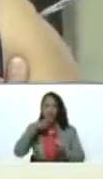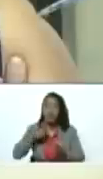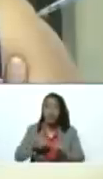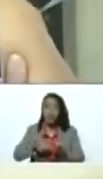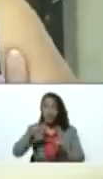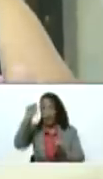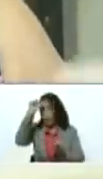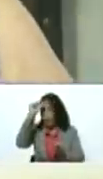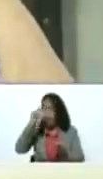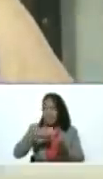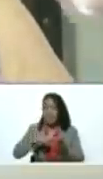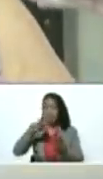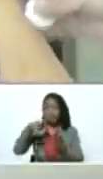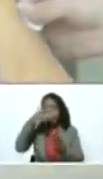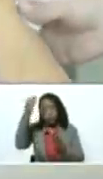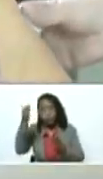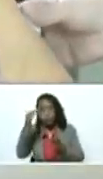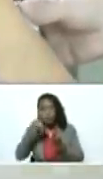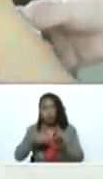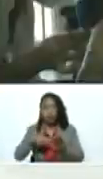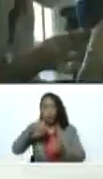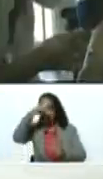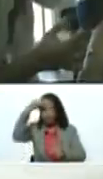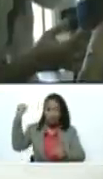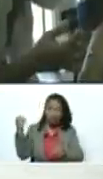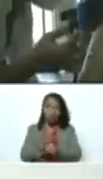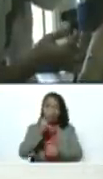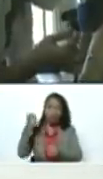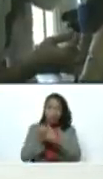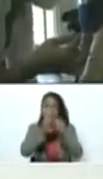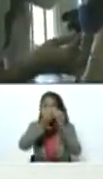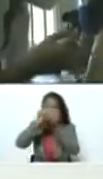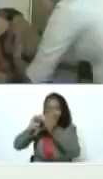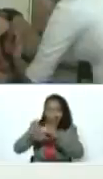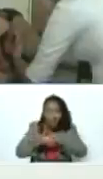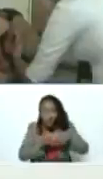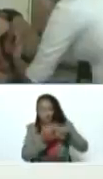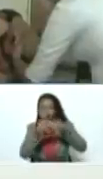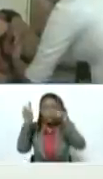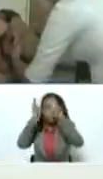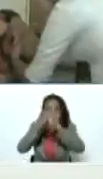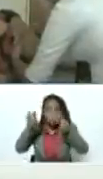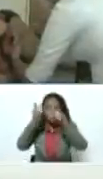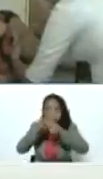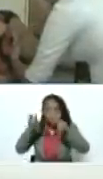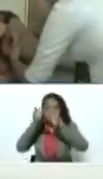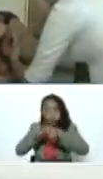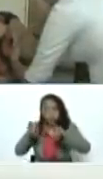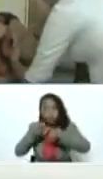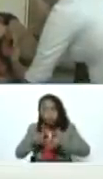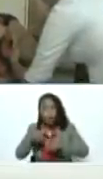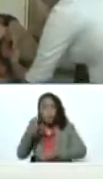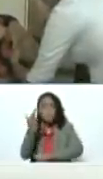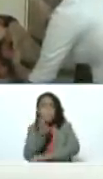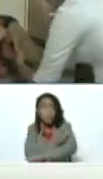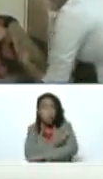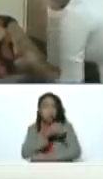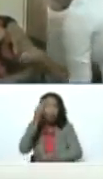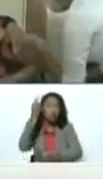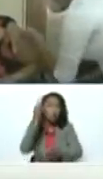India, en el occidente, están trabajando por conseguir, bueno, una vacuna que dé la